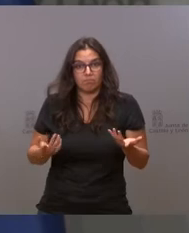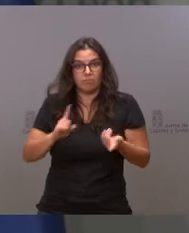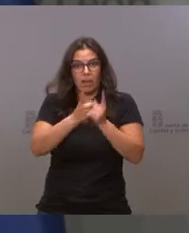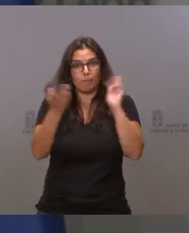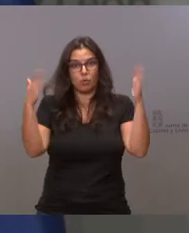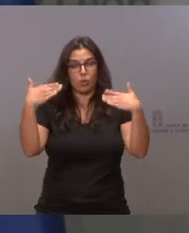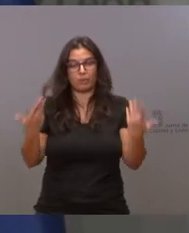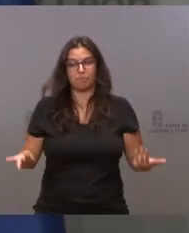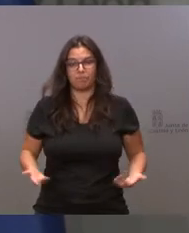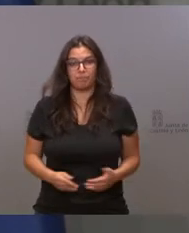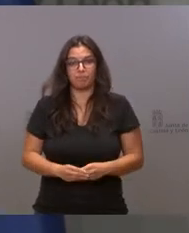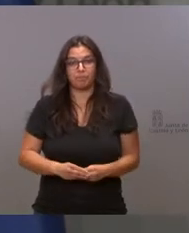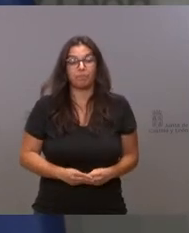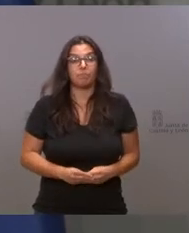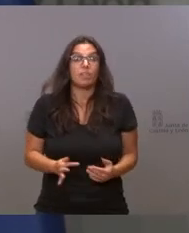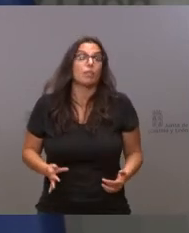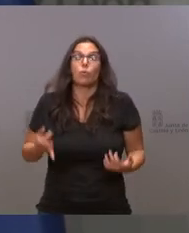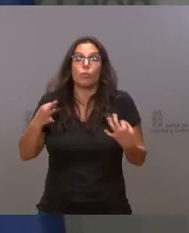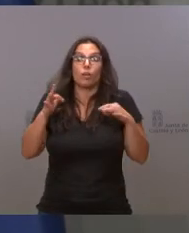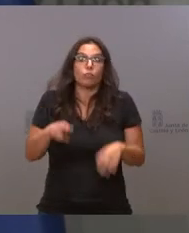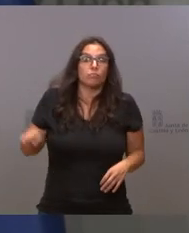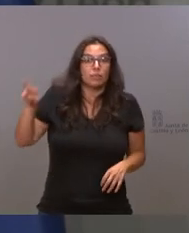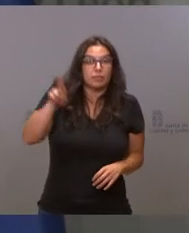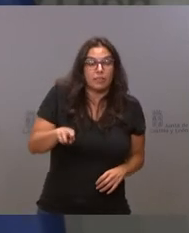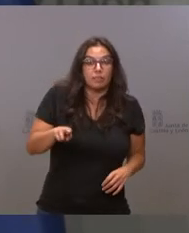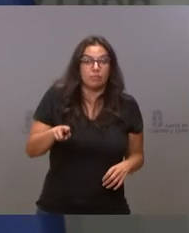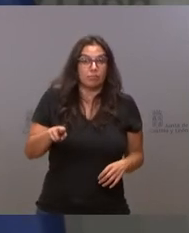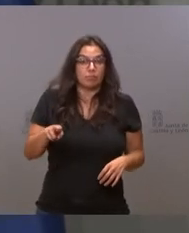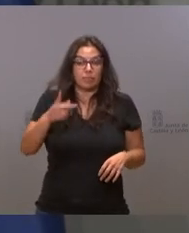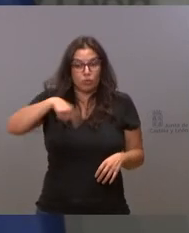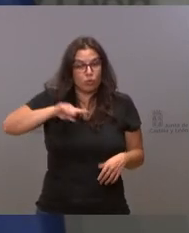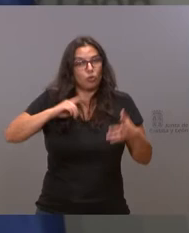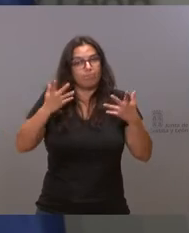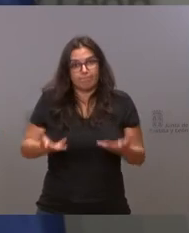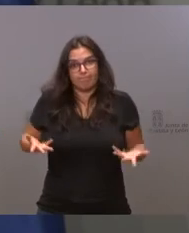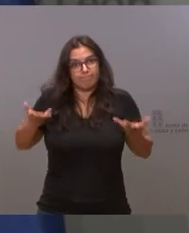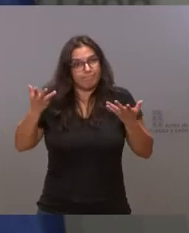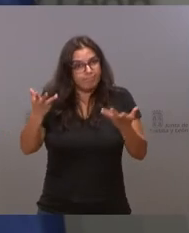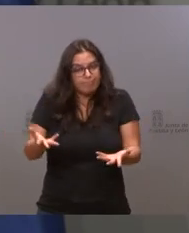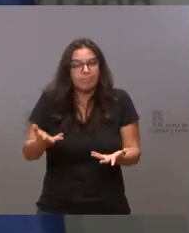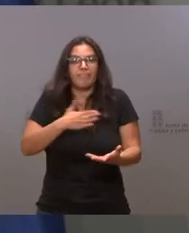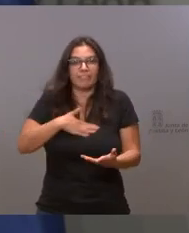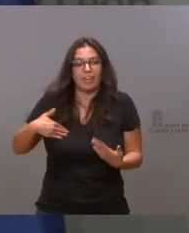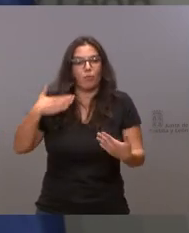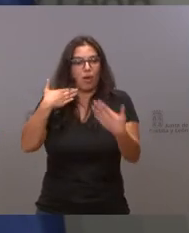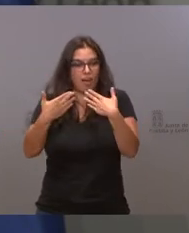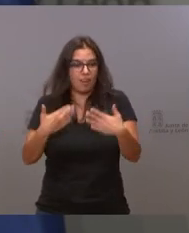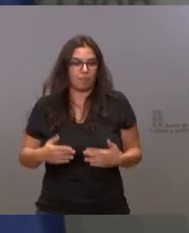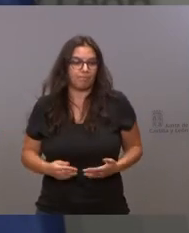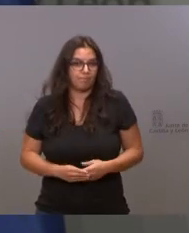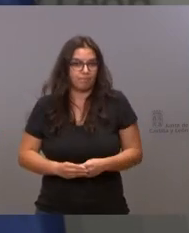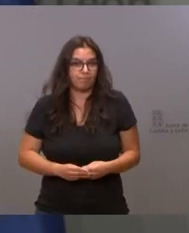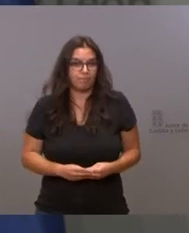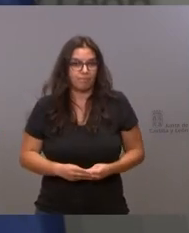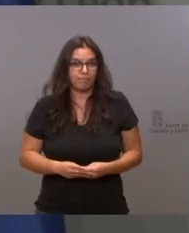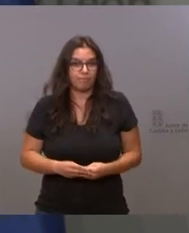y reiterar nuestra disposición al diálogo. Ha cambiado la